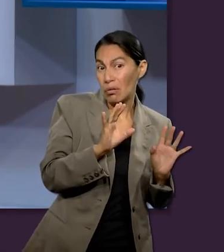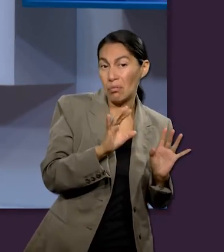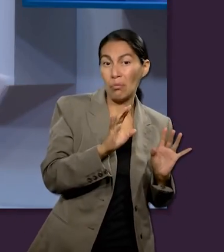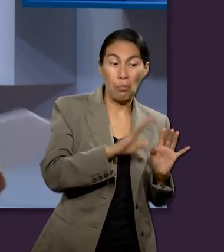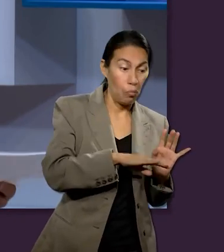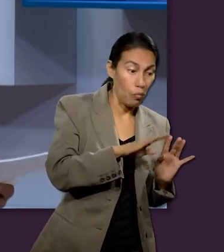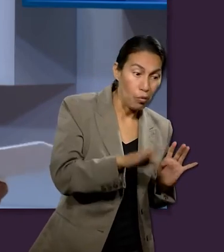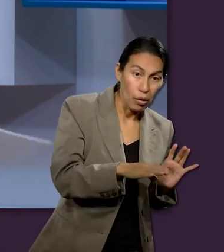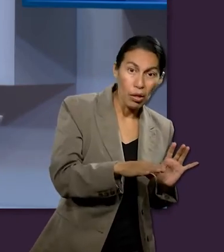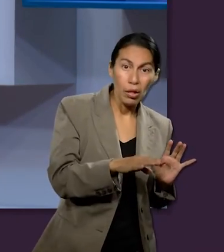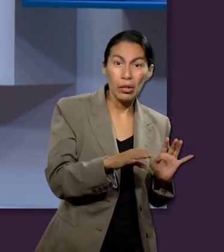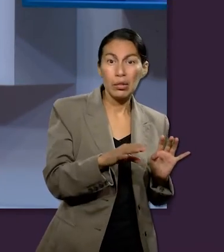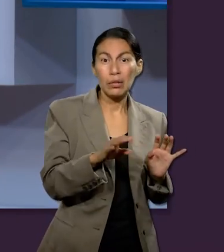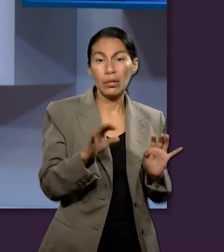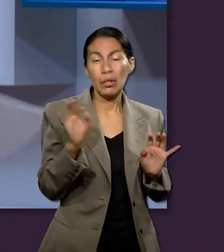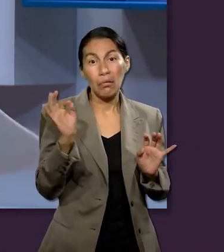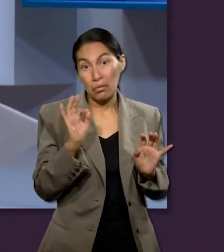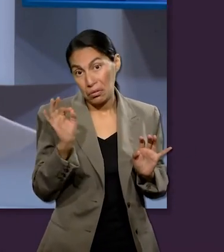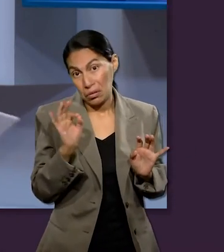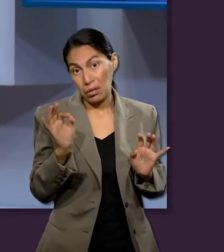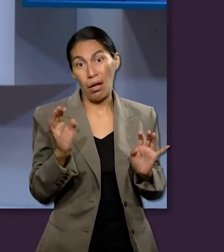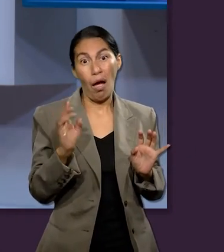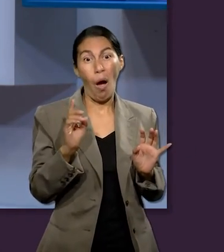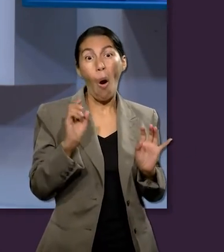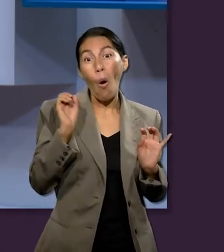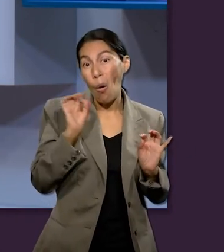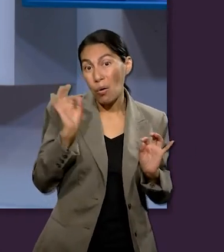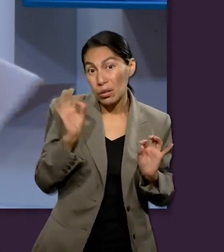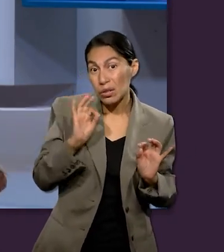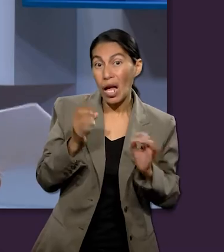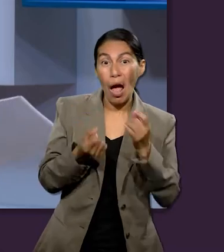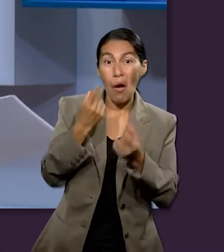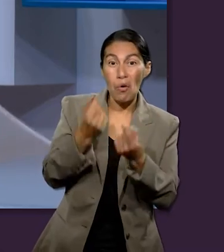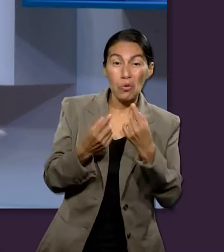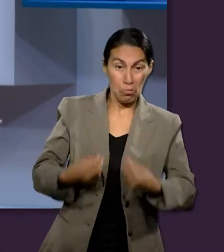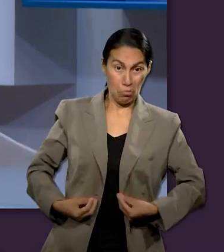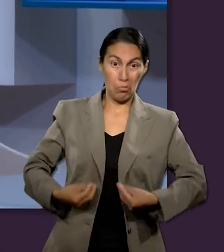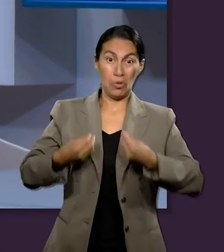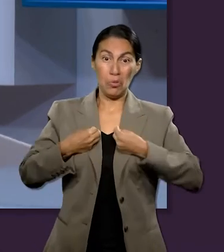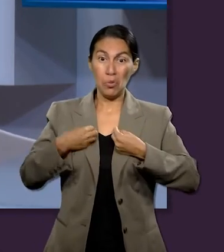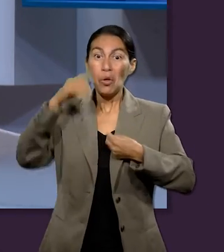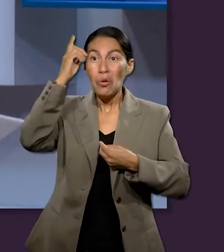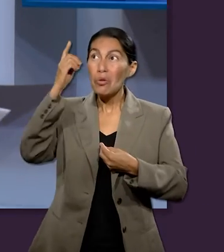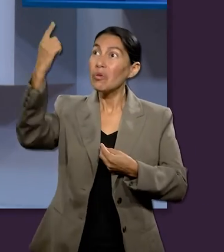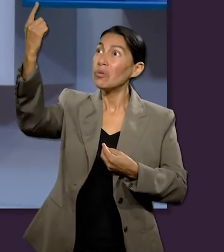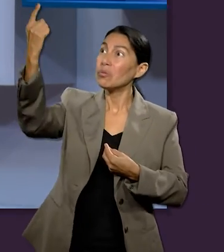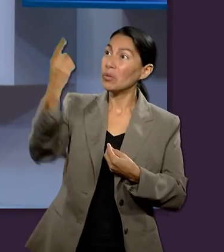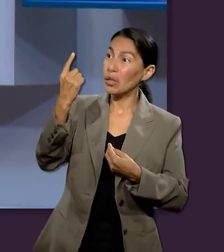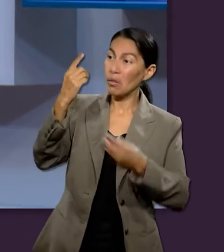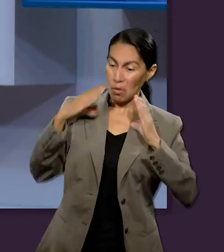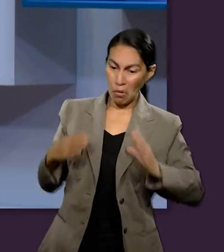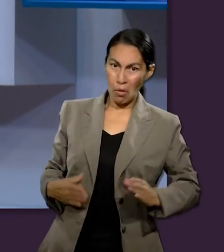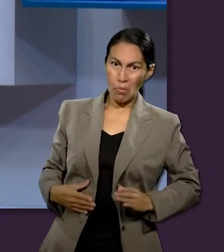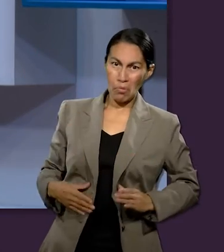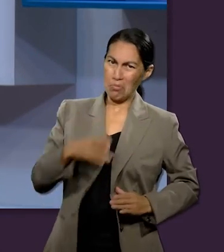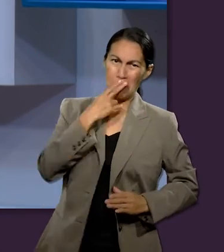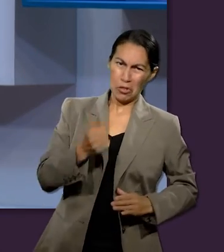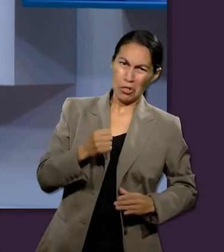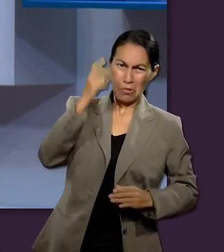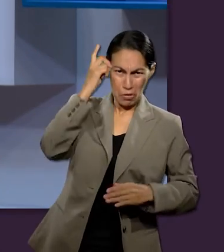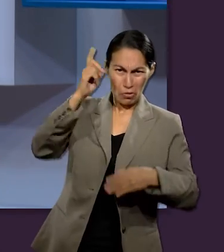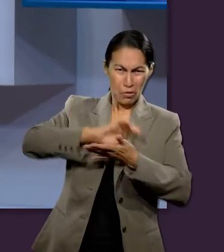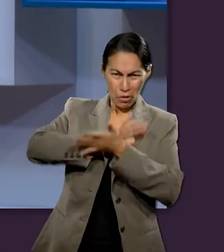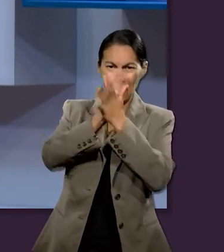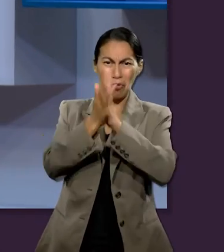o los que vamos a estar vivos cuando Jesús venga, pues van a ser transformados. Entonces, ¿por qué necesitamos